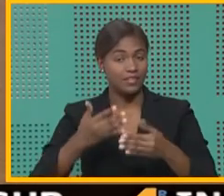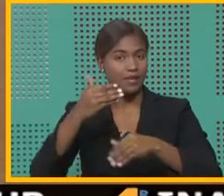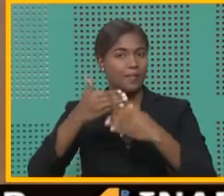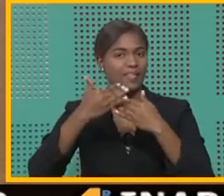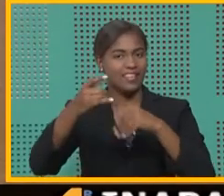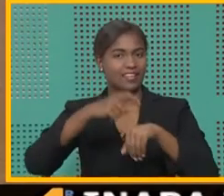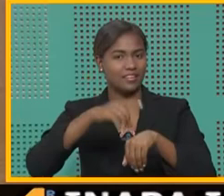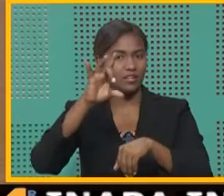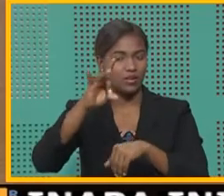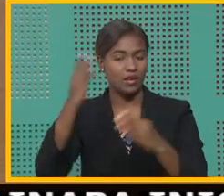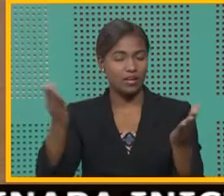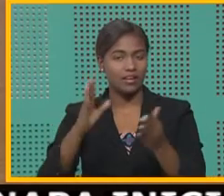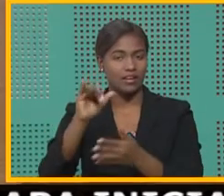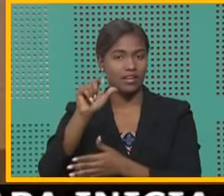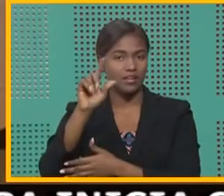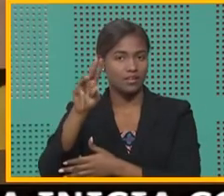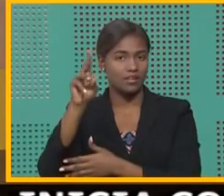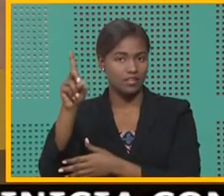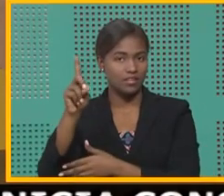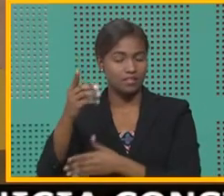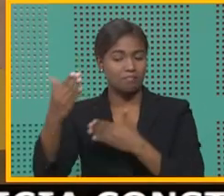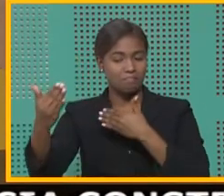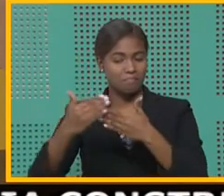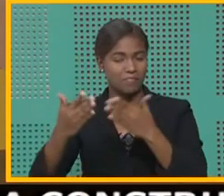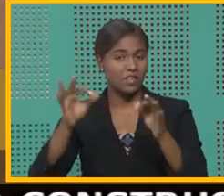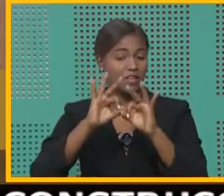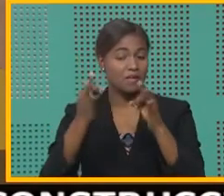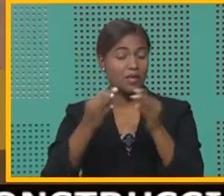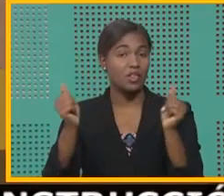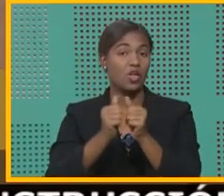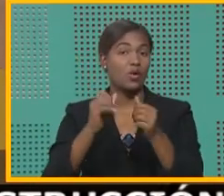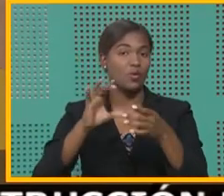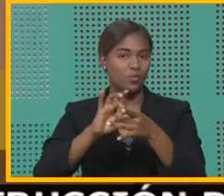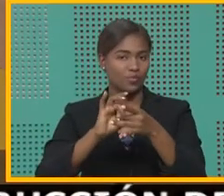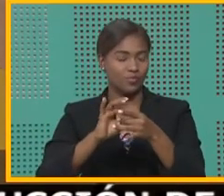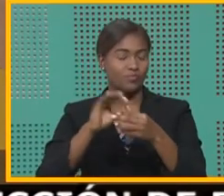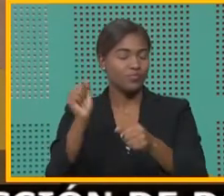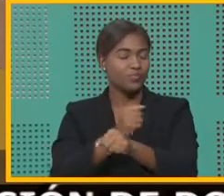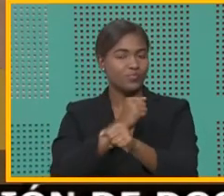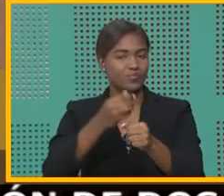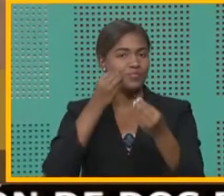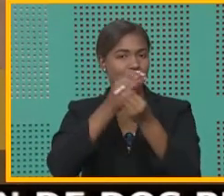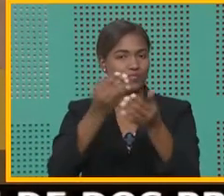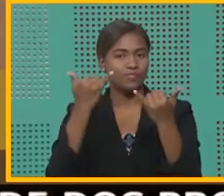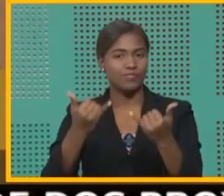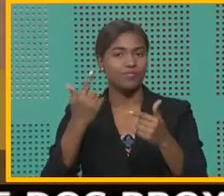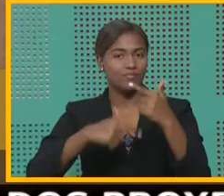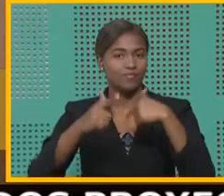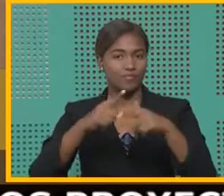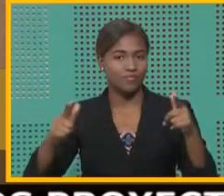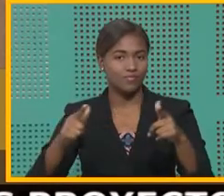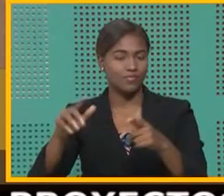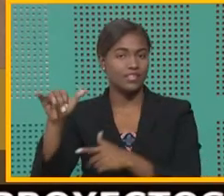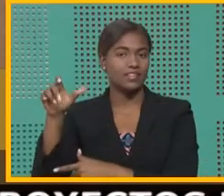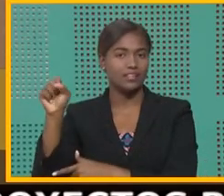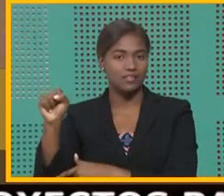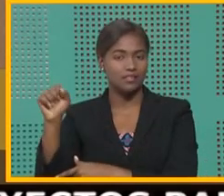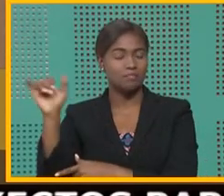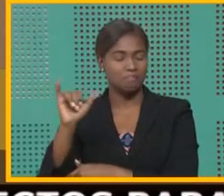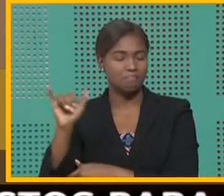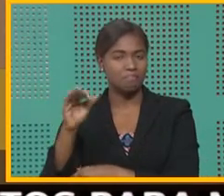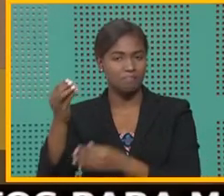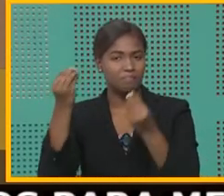8 aquí en Canal 4RD, al frente, ahí mismito, en familia, todos juntos. Zulima García lo está diciendo precisamente en lenguas de señas. Ángeles Suárez